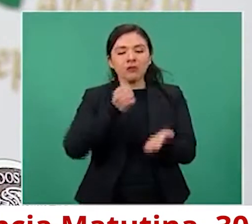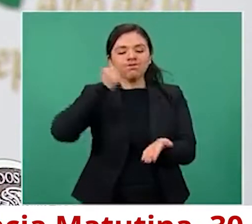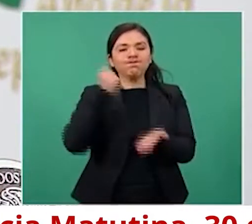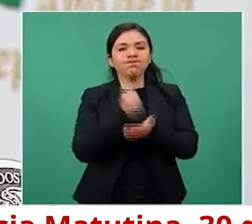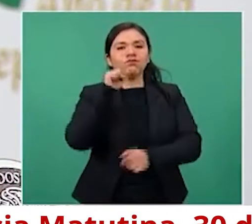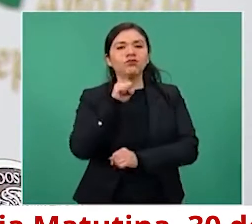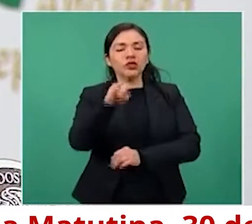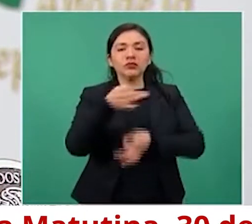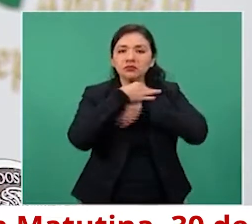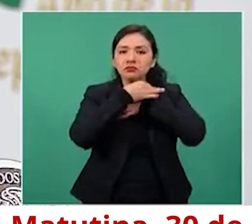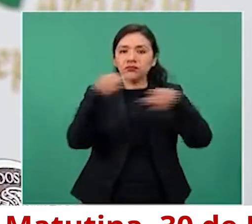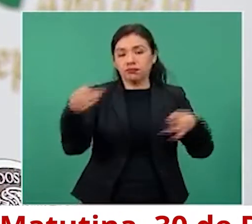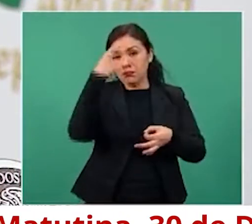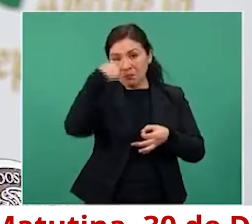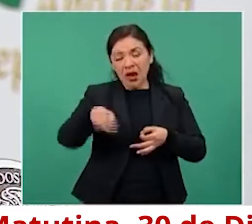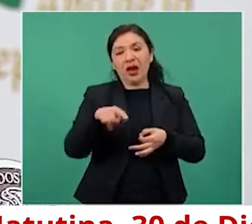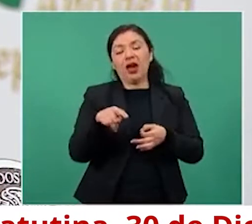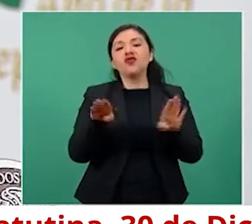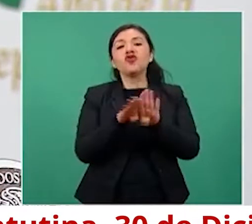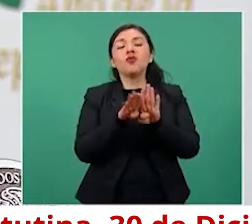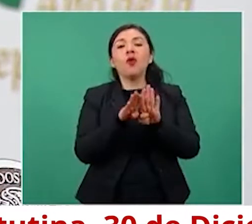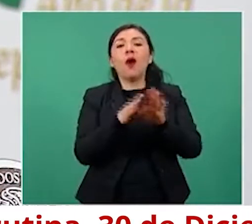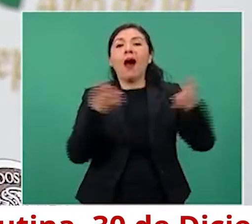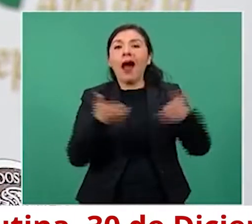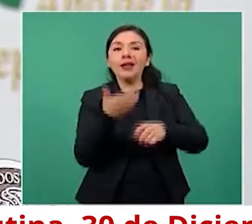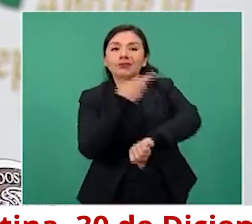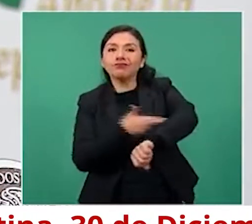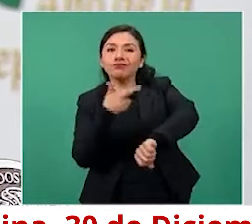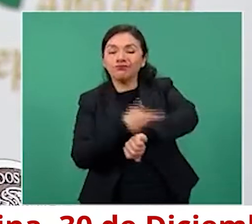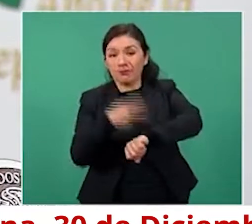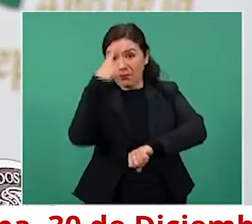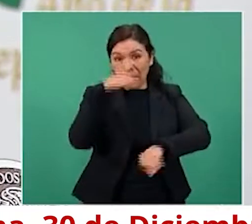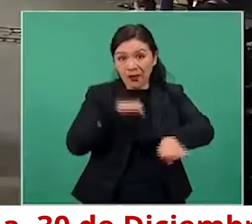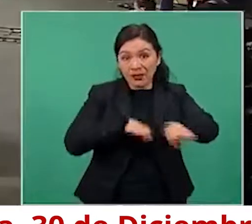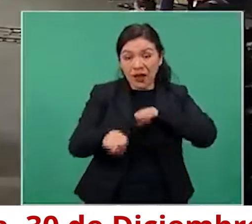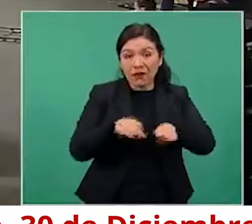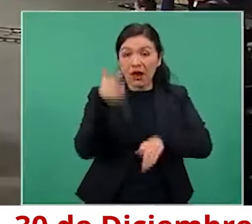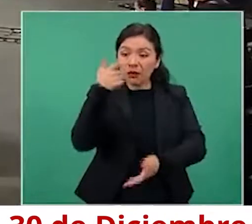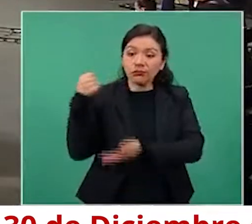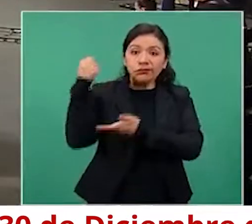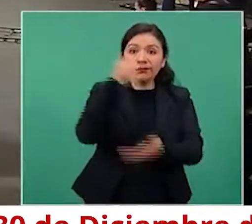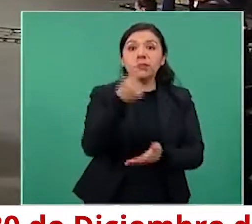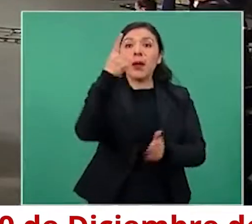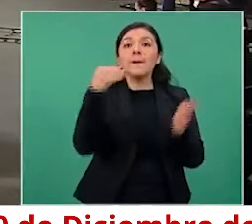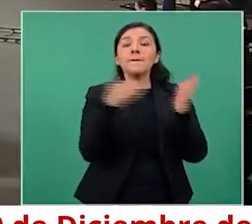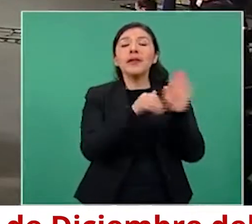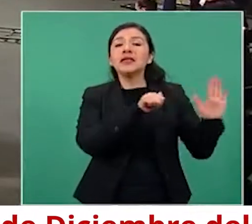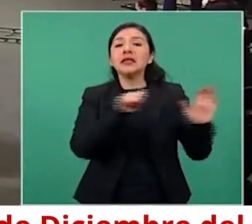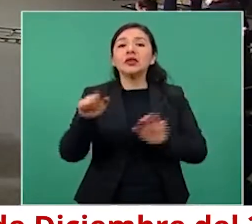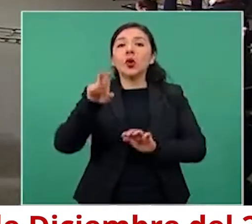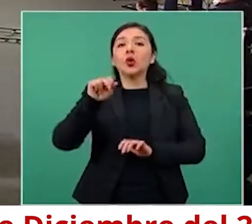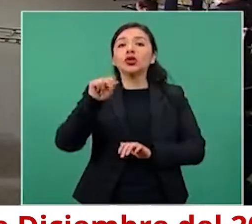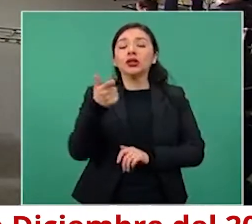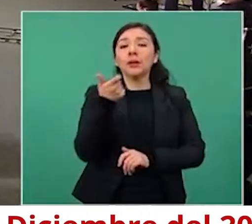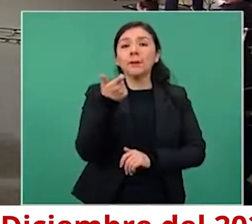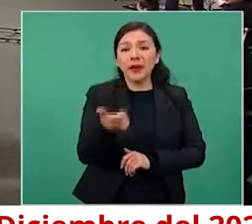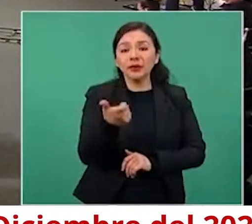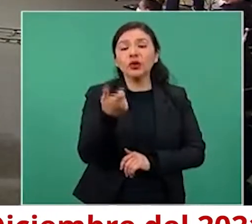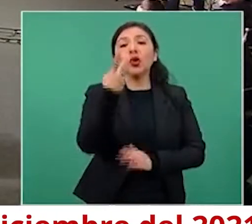y publicado en nuestras nuevas reglas de operación un nuevo monto que será de 1.680 pesos